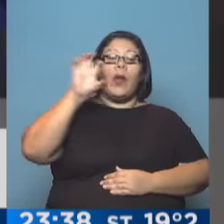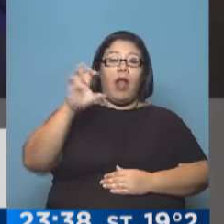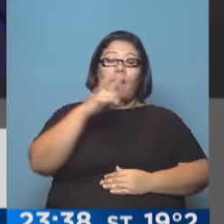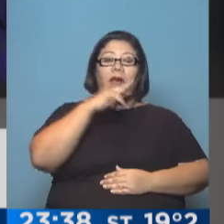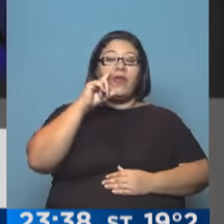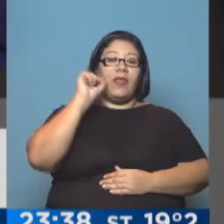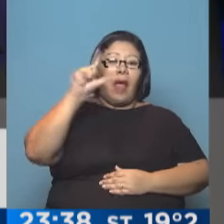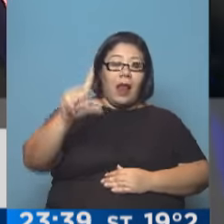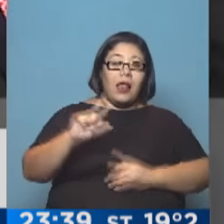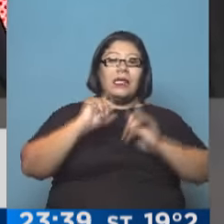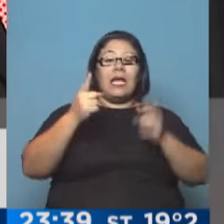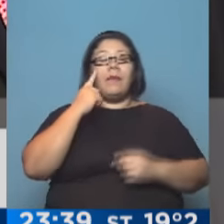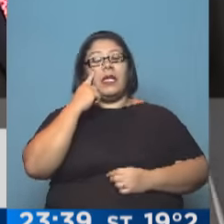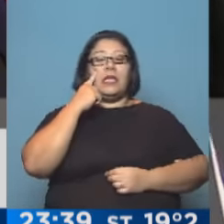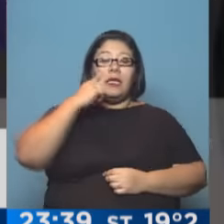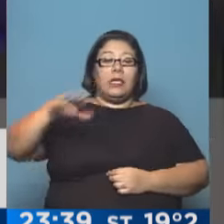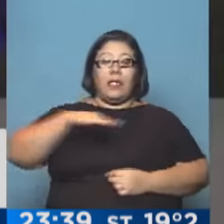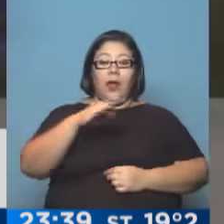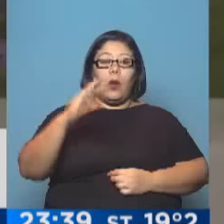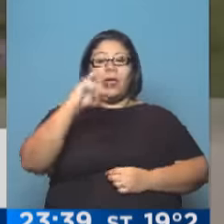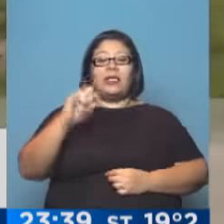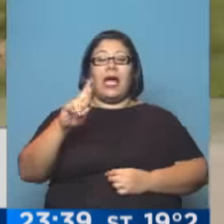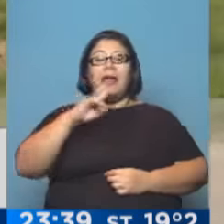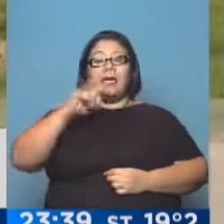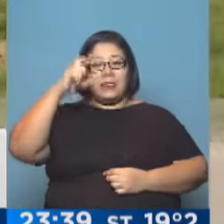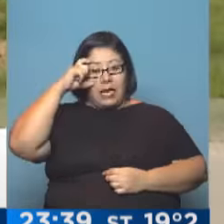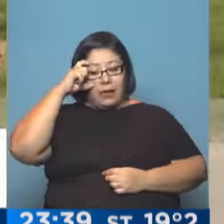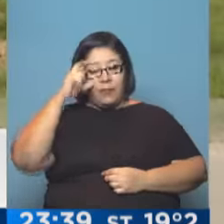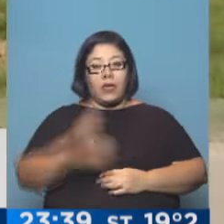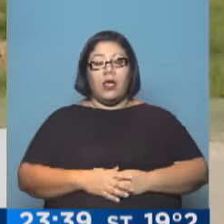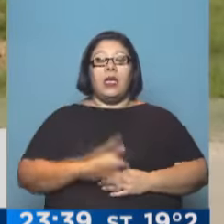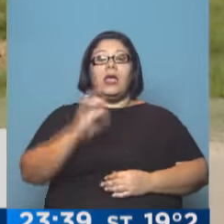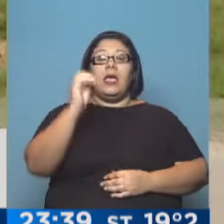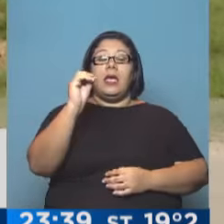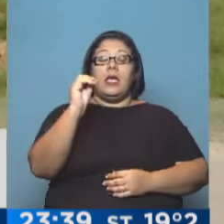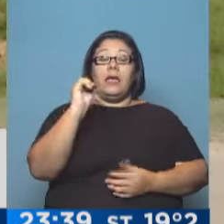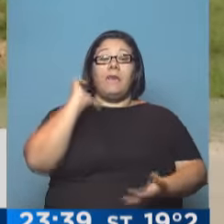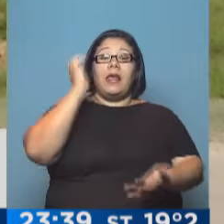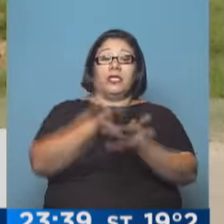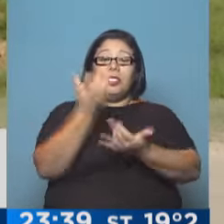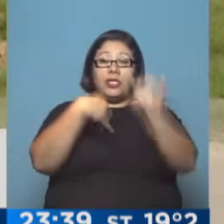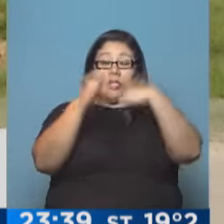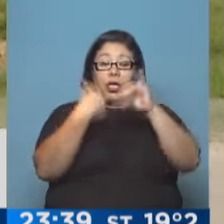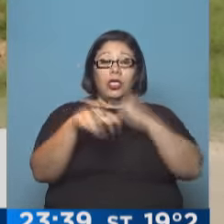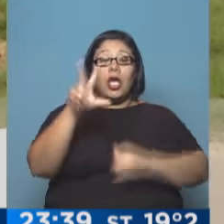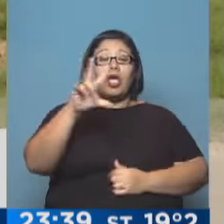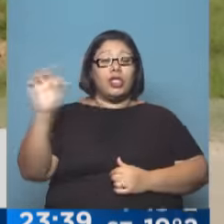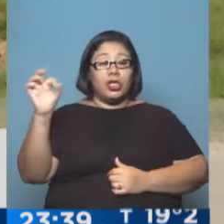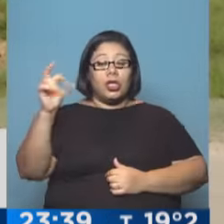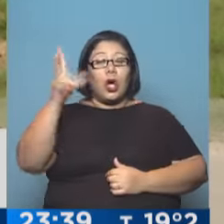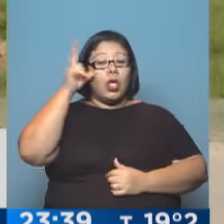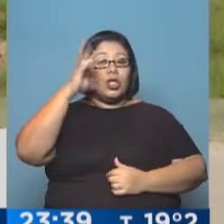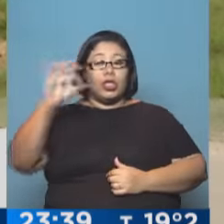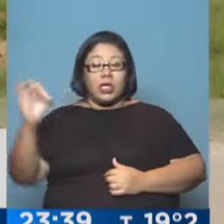y el intendente de Zárate, Osvaldo Cafaro. Con una inversión de 800 millones de dólares, la ampliación de la planta de Toyota permitió la